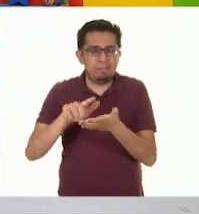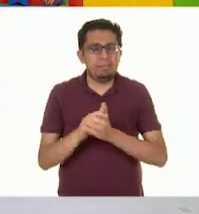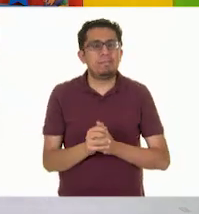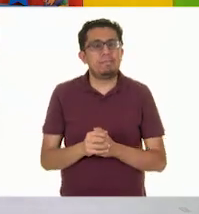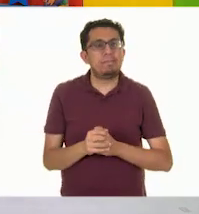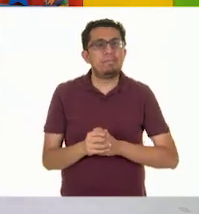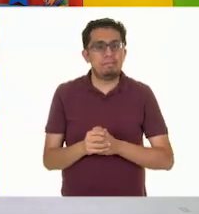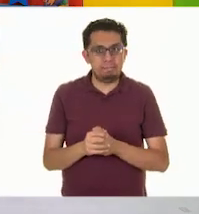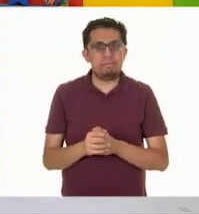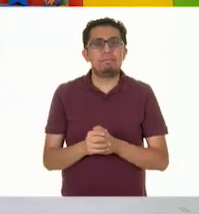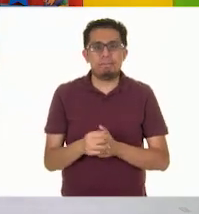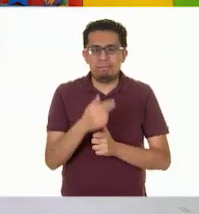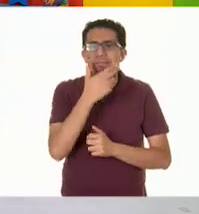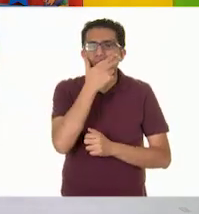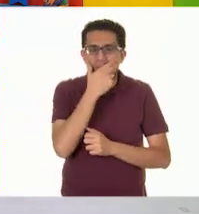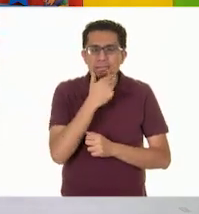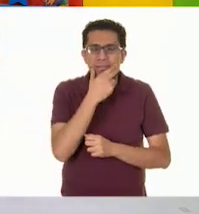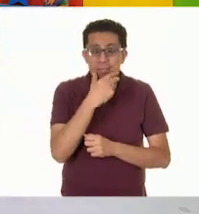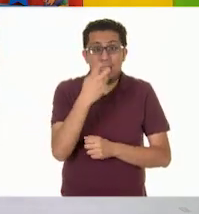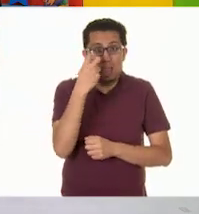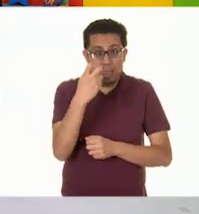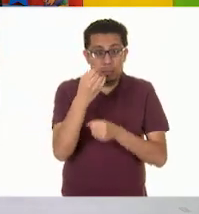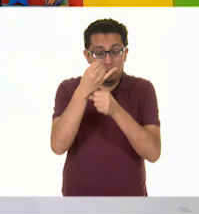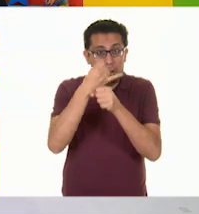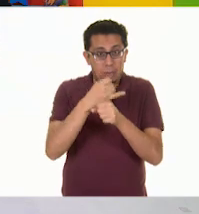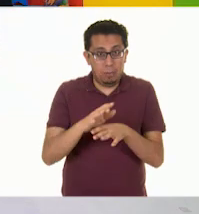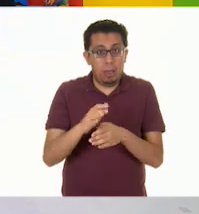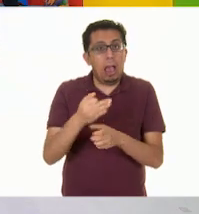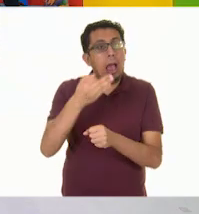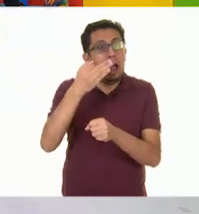Vamos a registrar esta información.